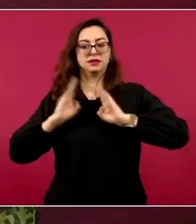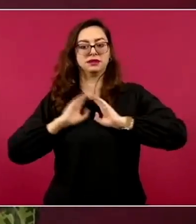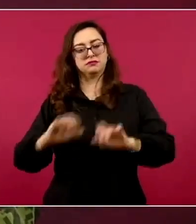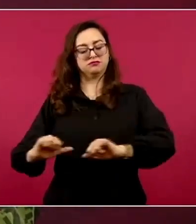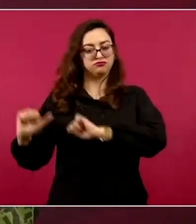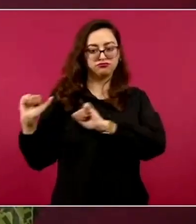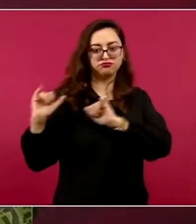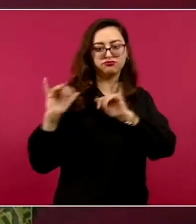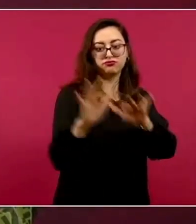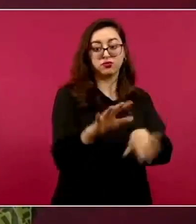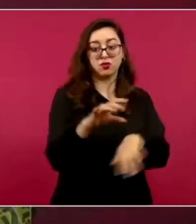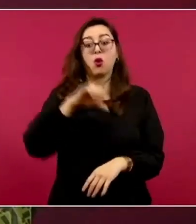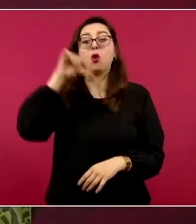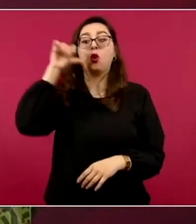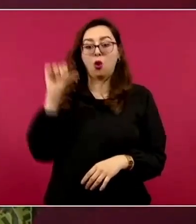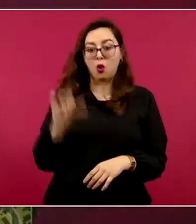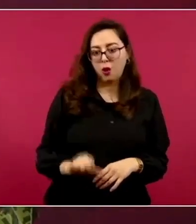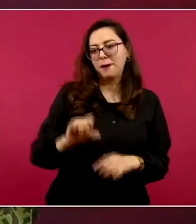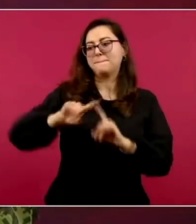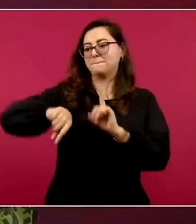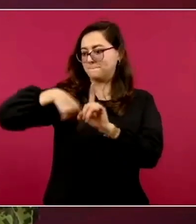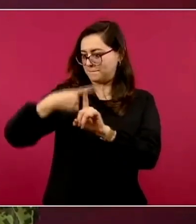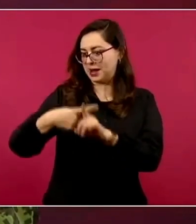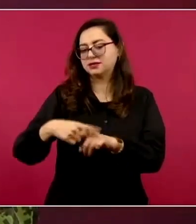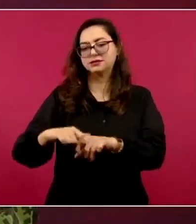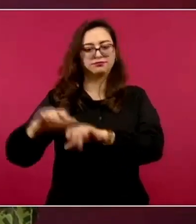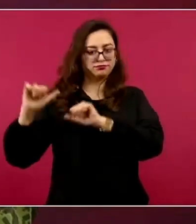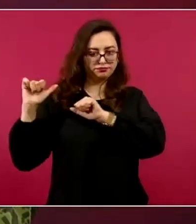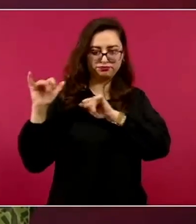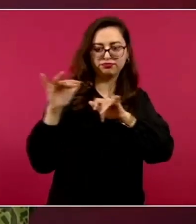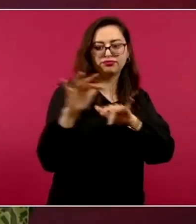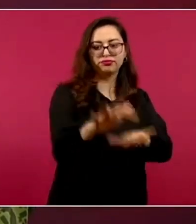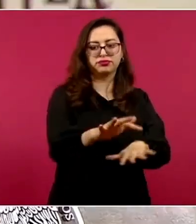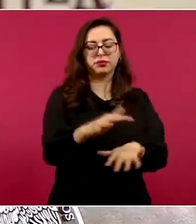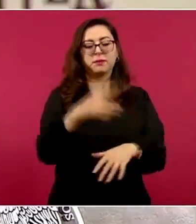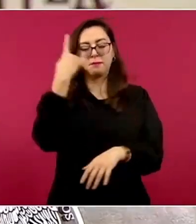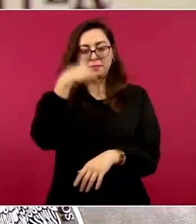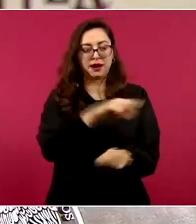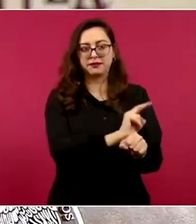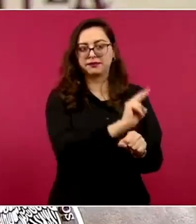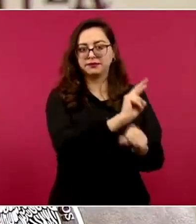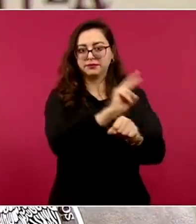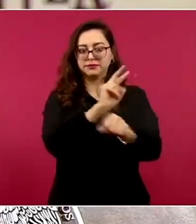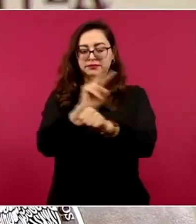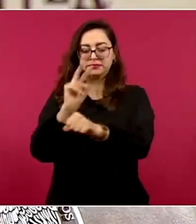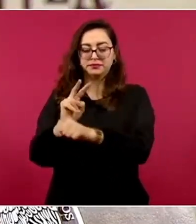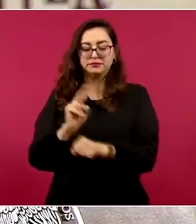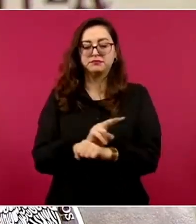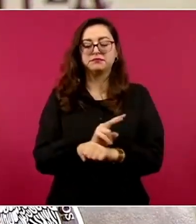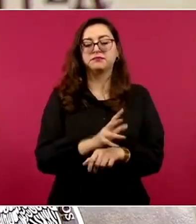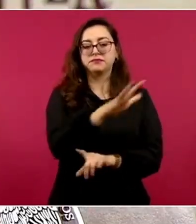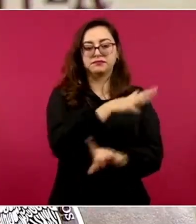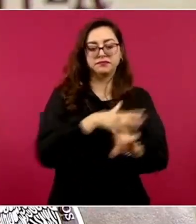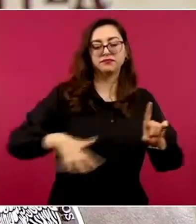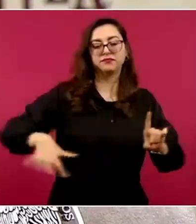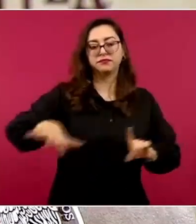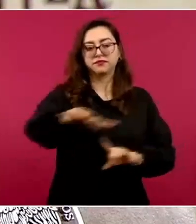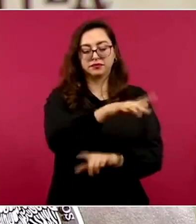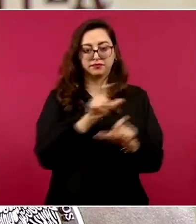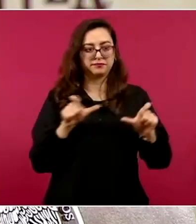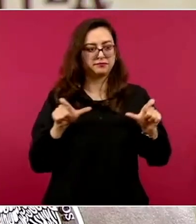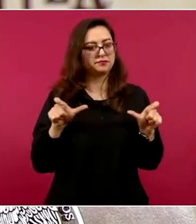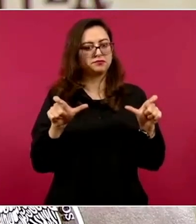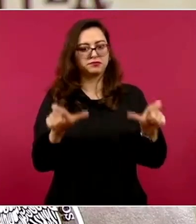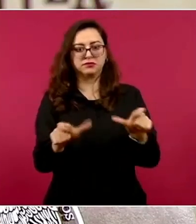volvemos a mandar tropas que van a llegar ahí a la Fuerza de Tarea México, ahí en el área, a seguir